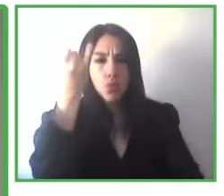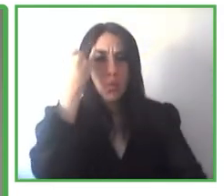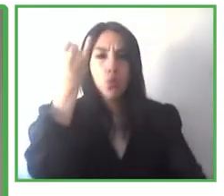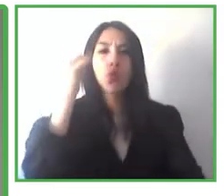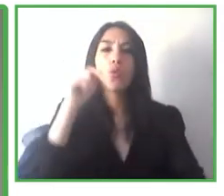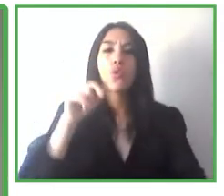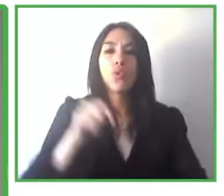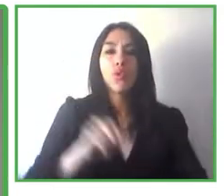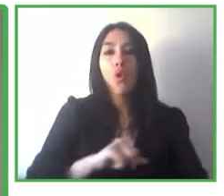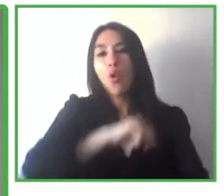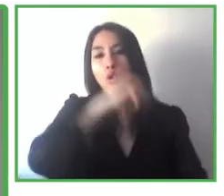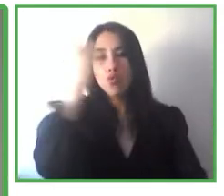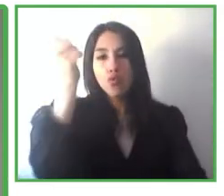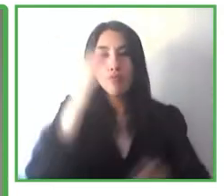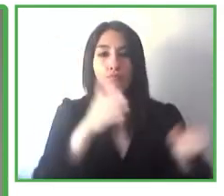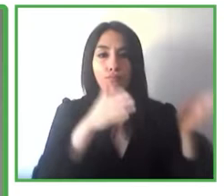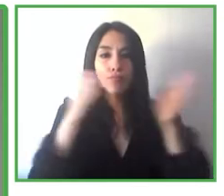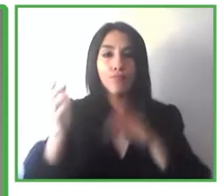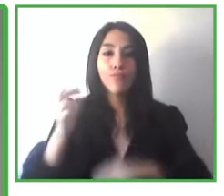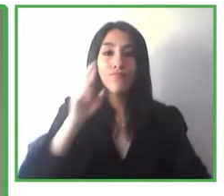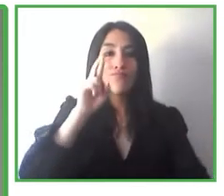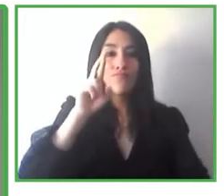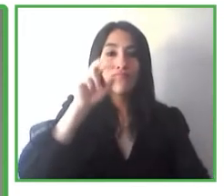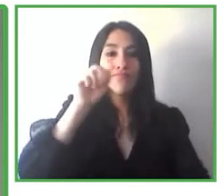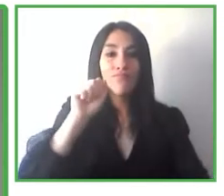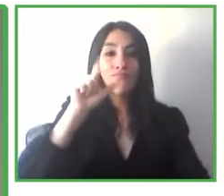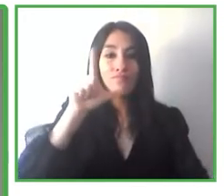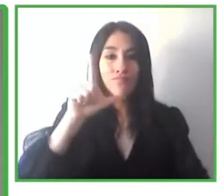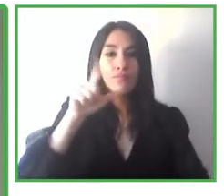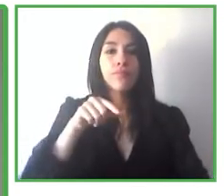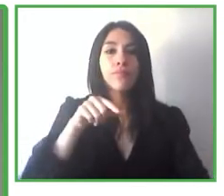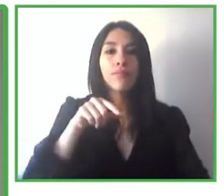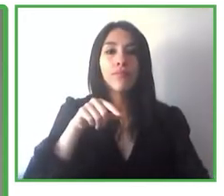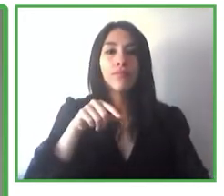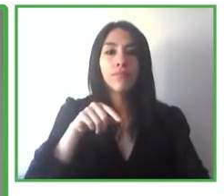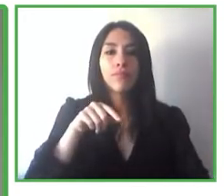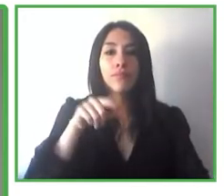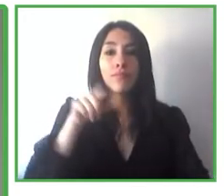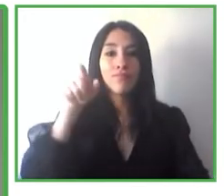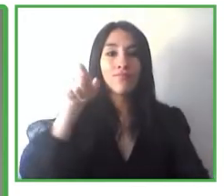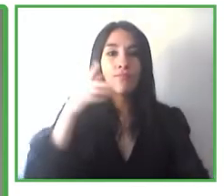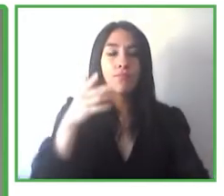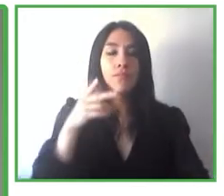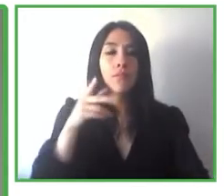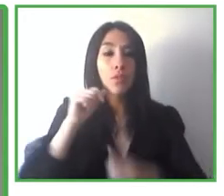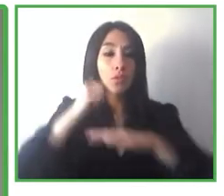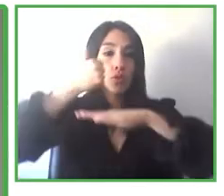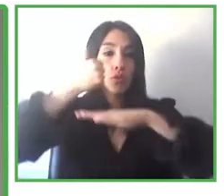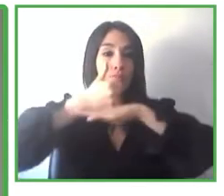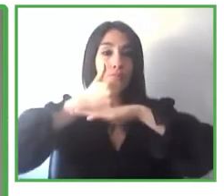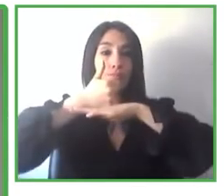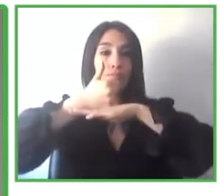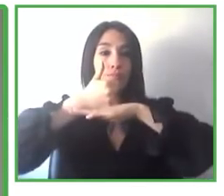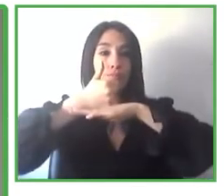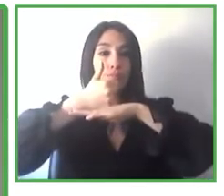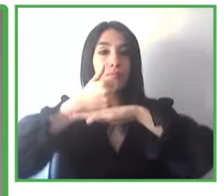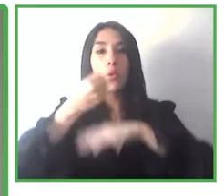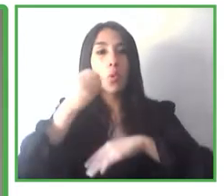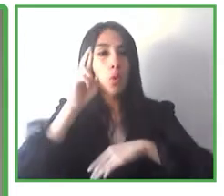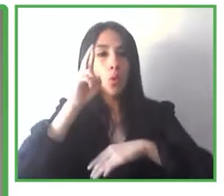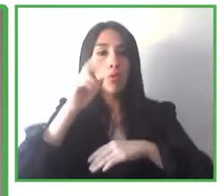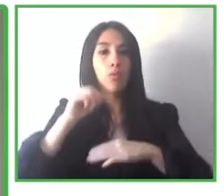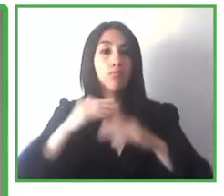Moreno que es jefe de o digamos líder responsable de proyectos estratégicos